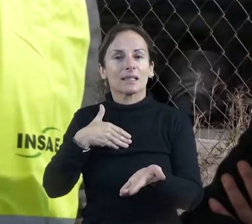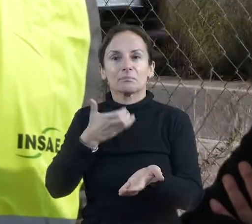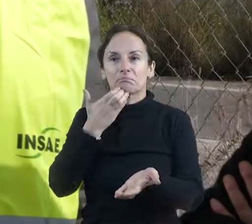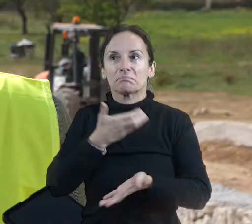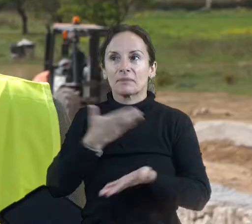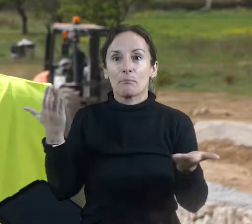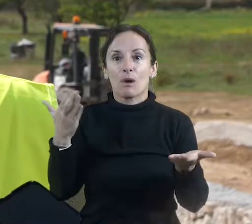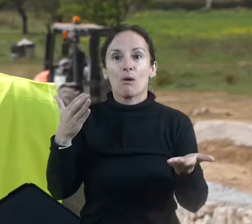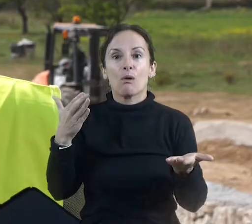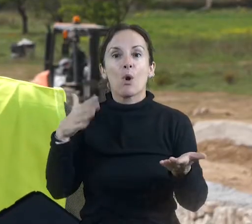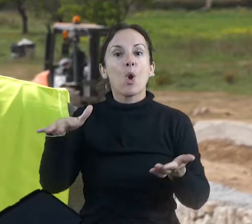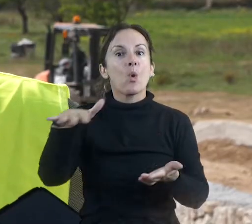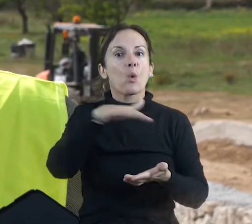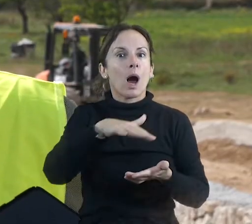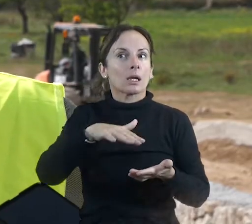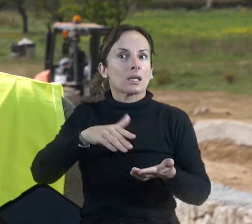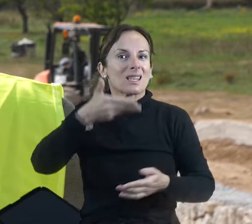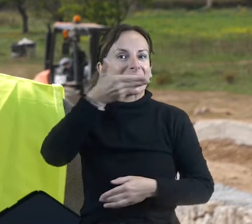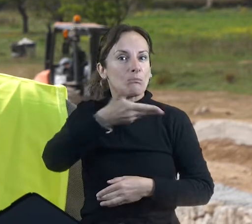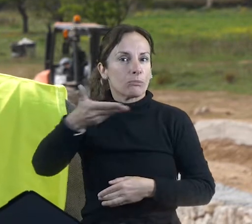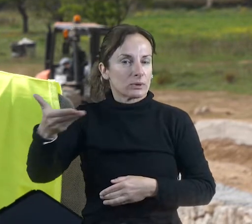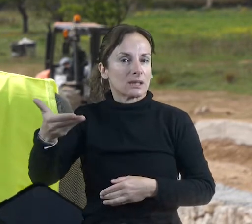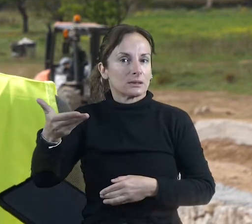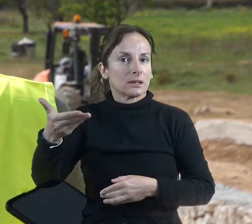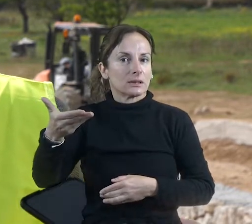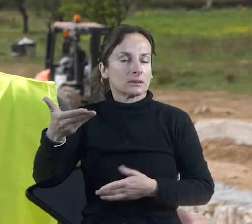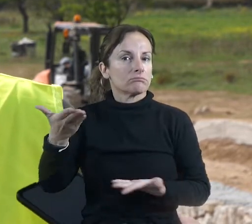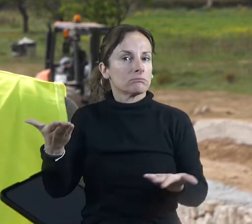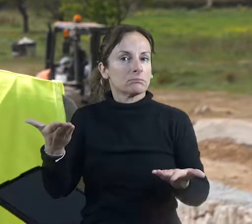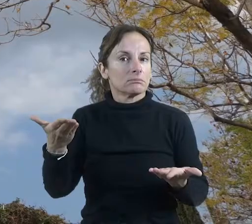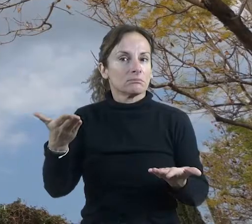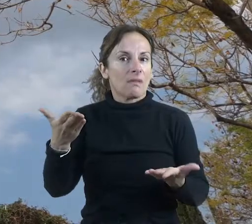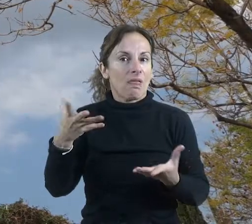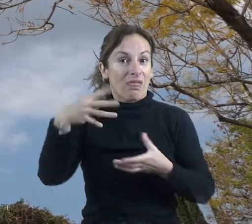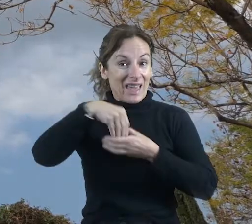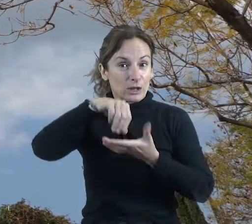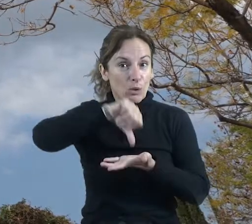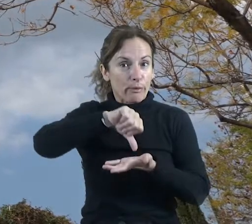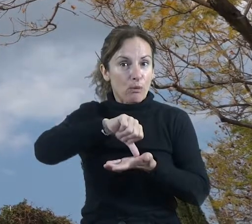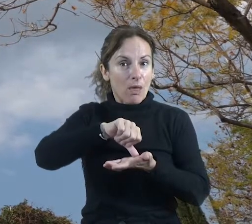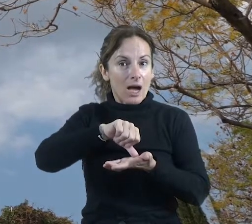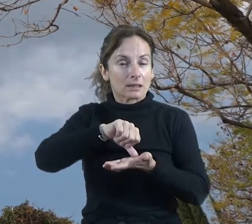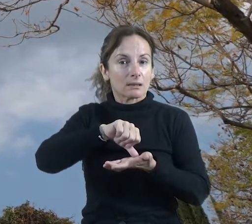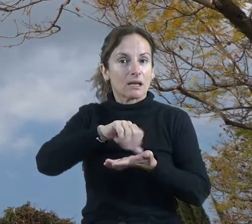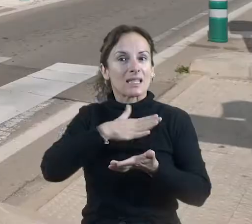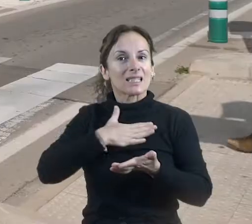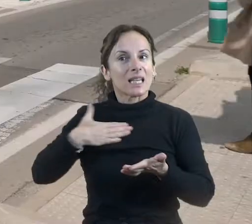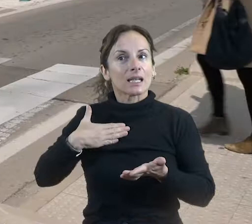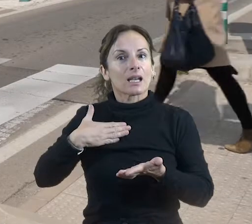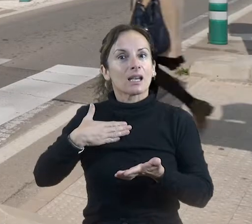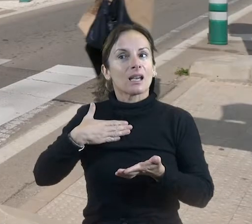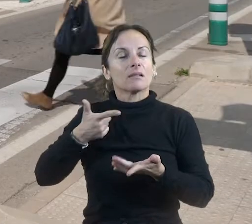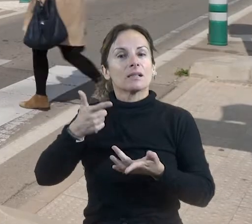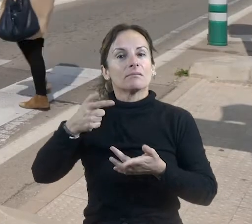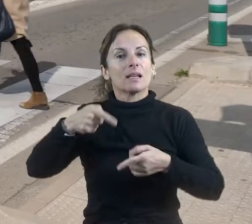reclaman cada vez más poder acceder a los lugares más importantes de conexión